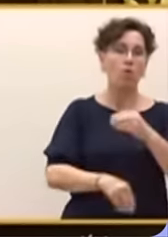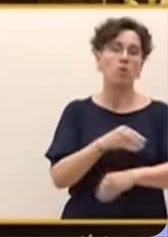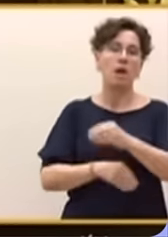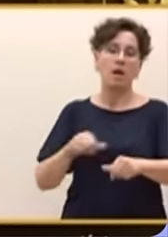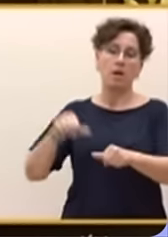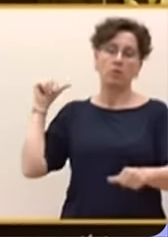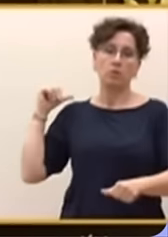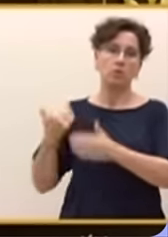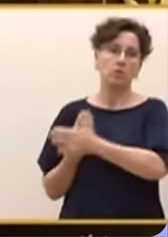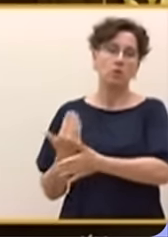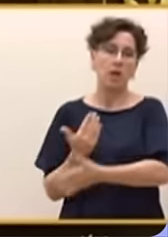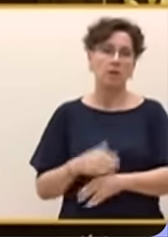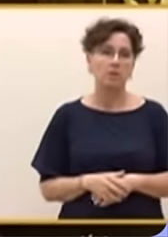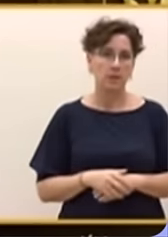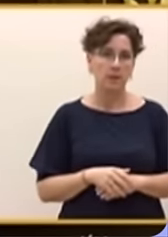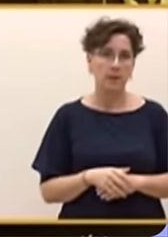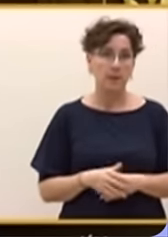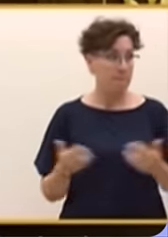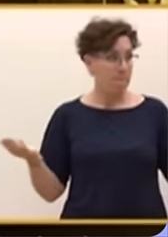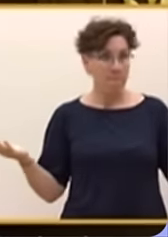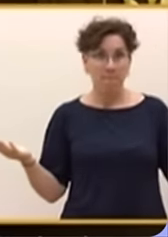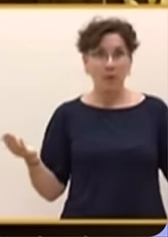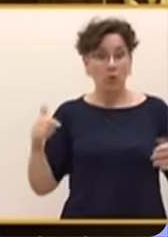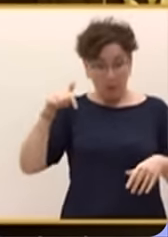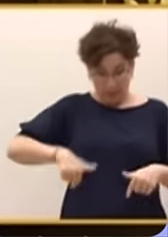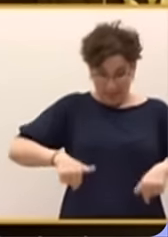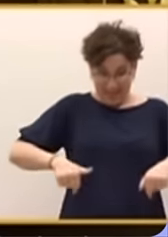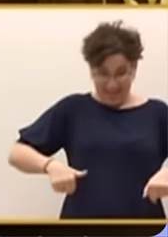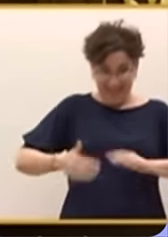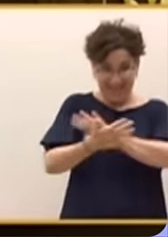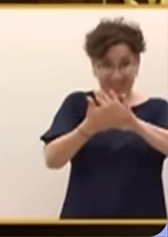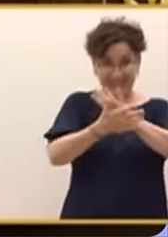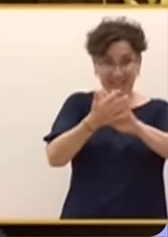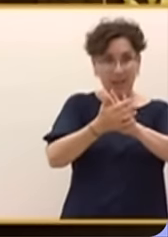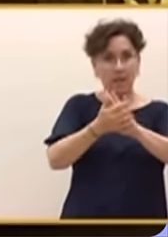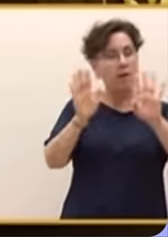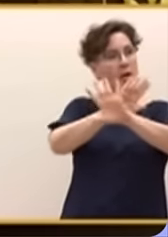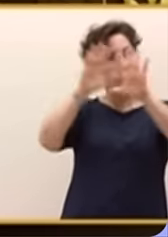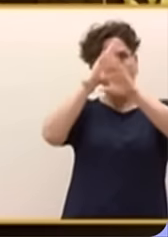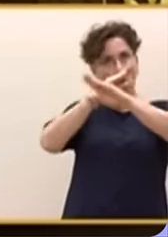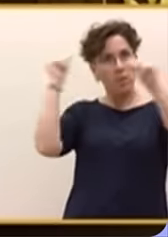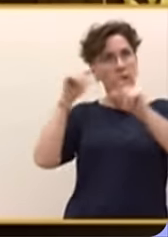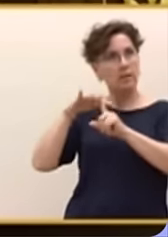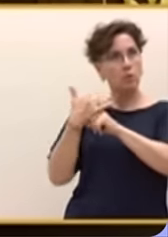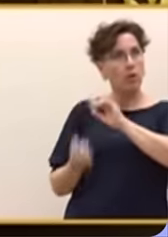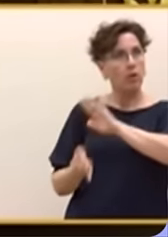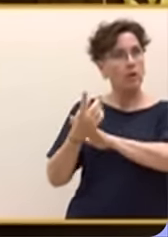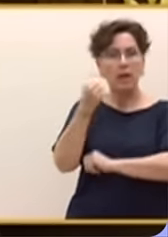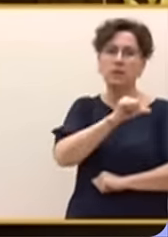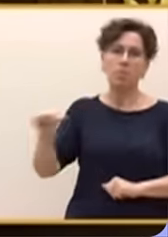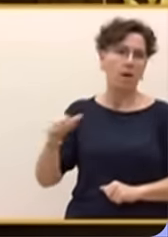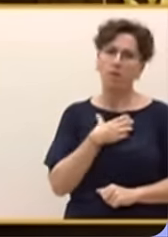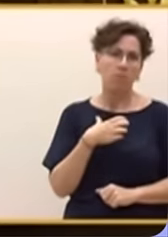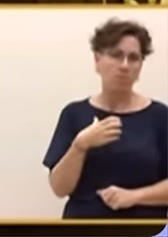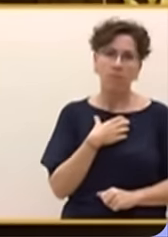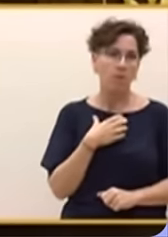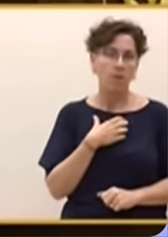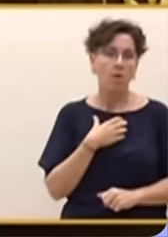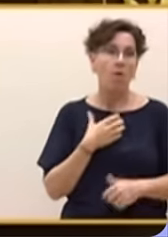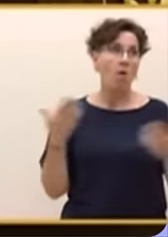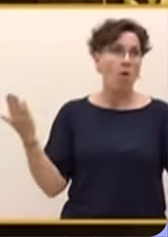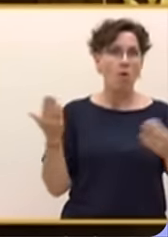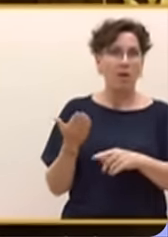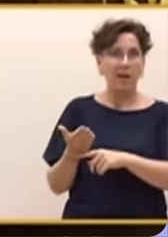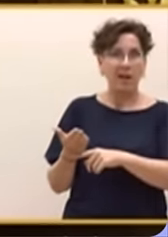últimos días. Por eso, tampoco podemos tener este debate obviando los últimos acontecimientos de esta semana. Y pasando por alto el ataque